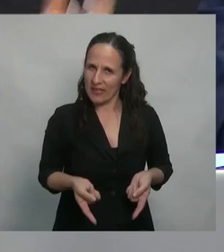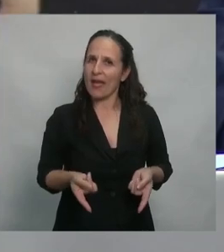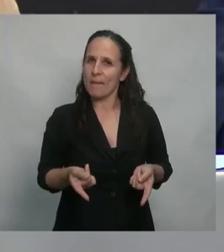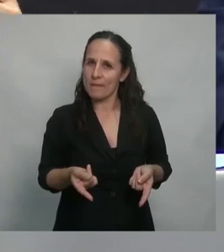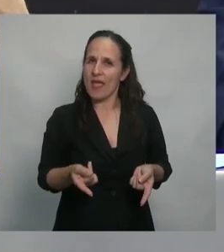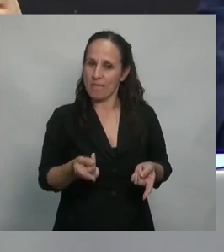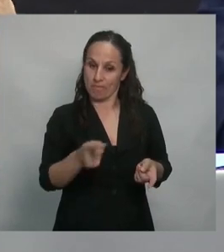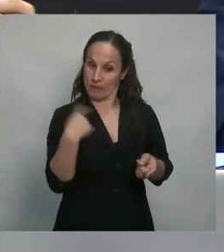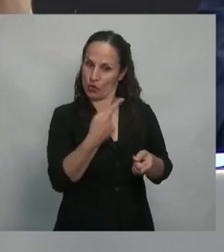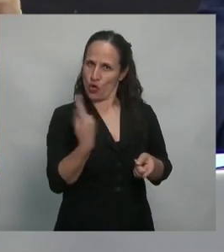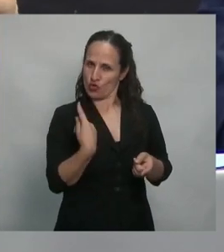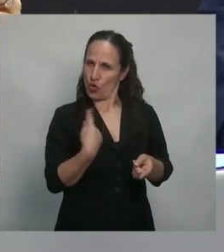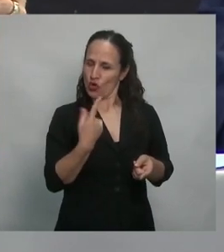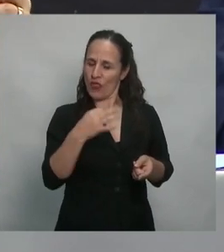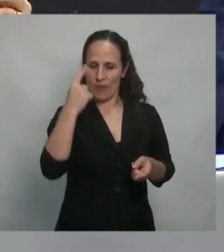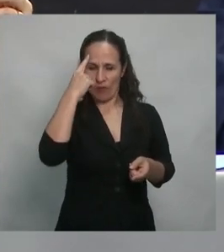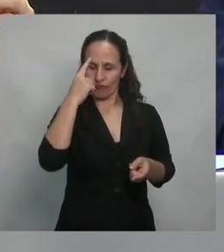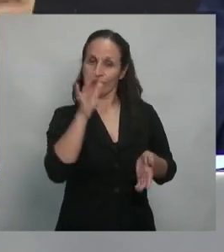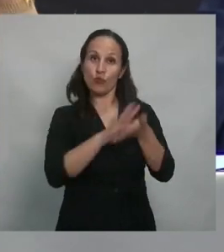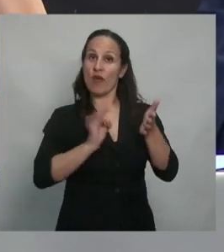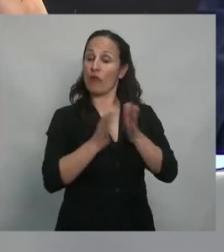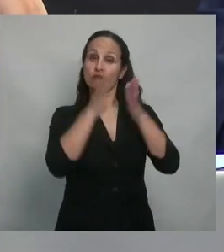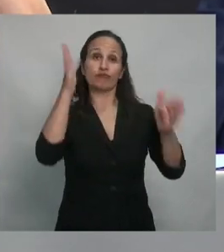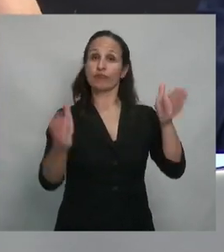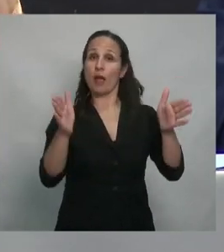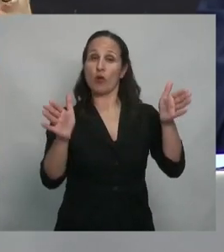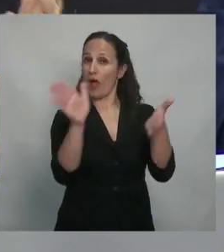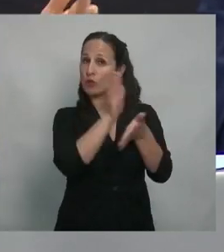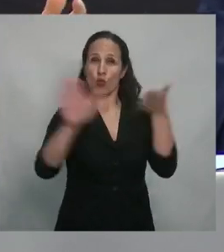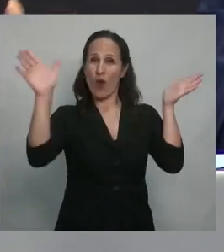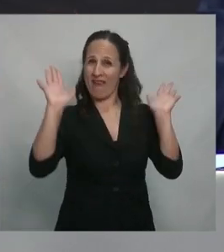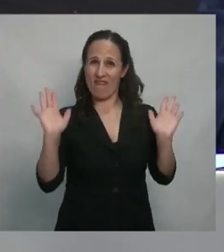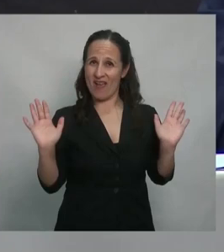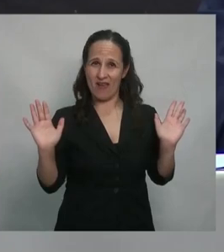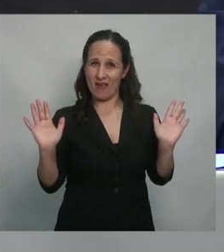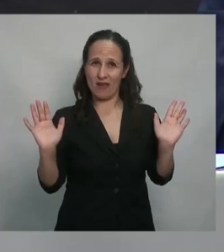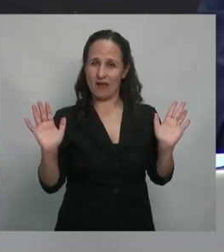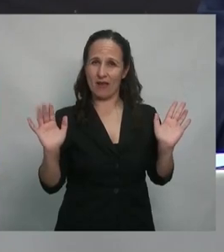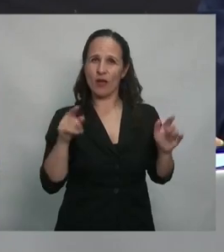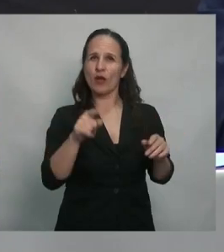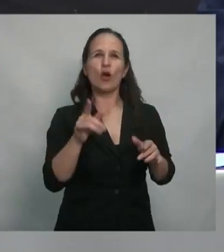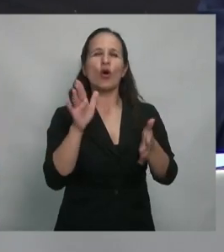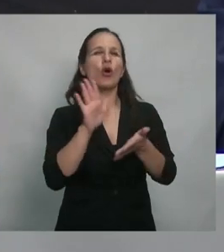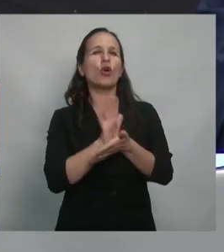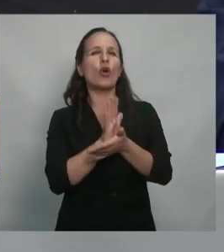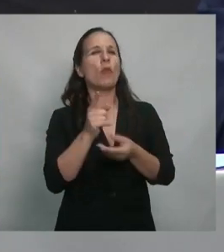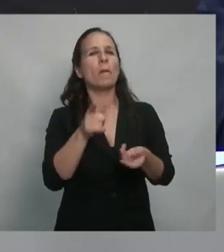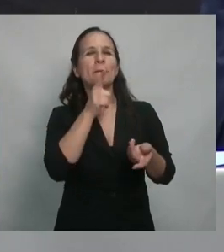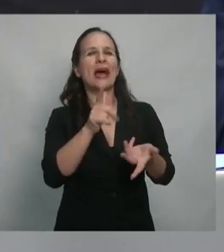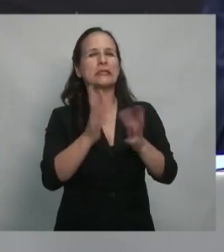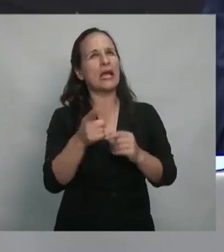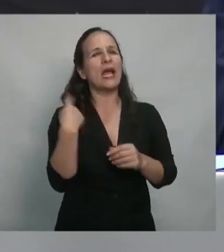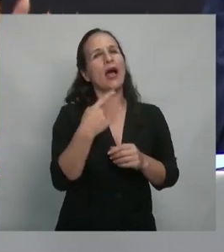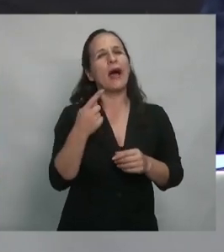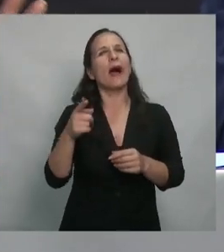de nosotros la comprensión de una nueva época sería como habernos negado a la imprenta o a Gutenberg no podemos